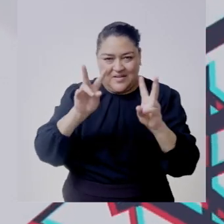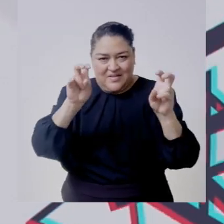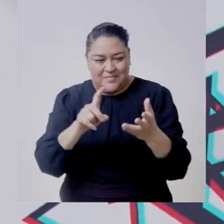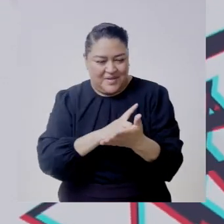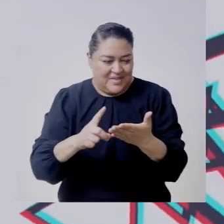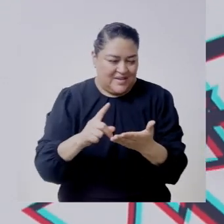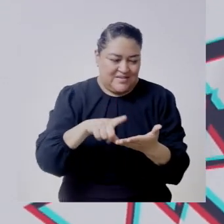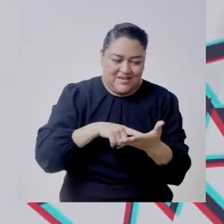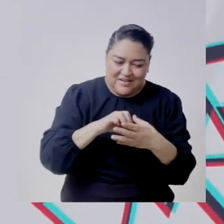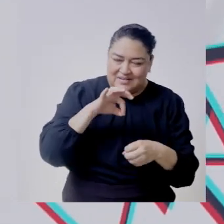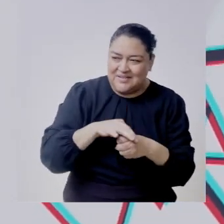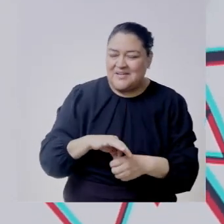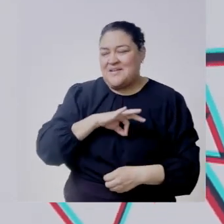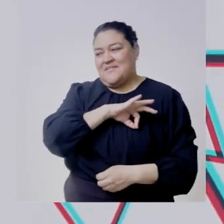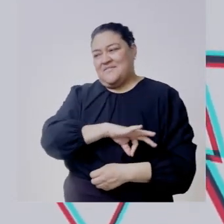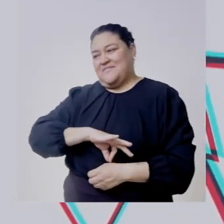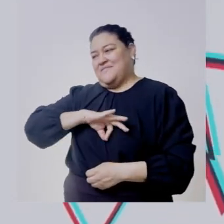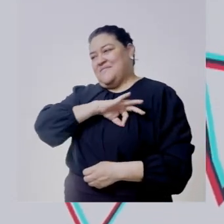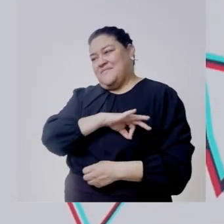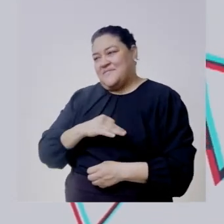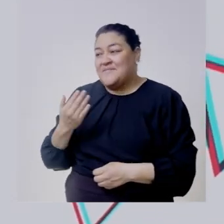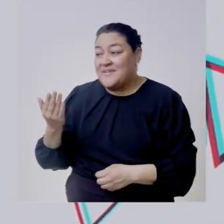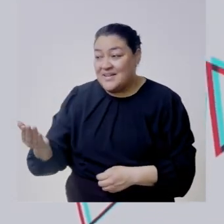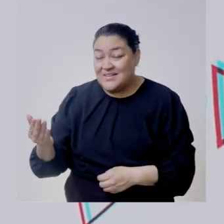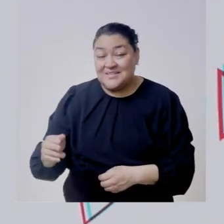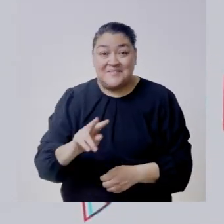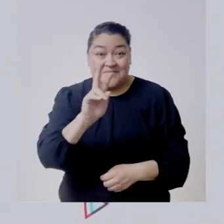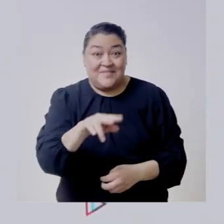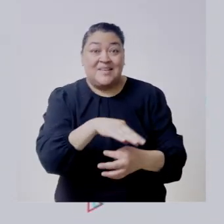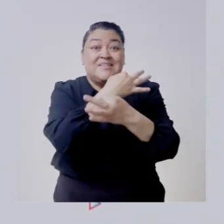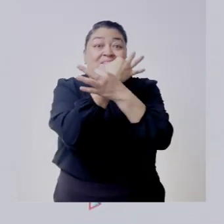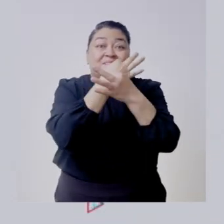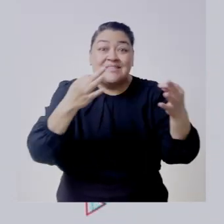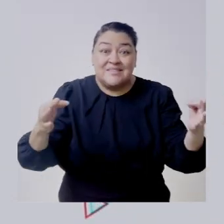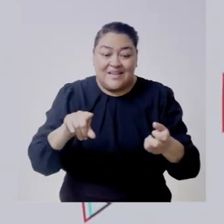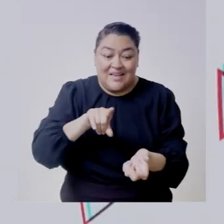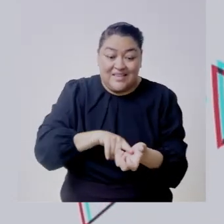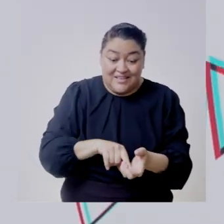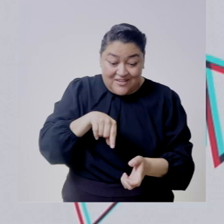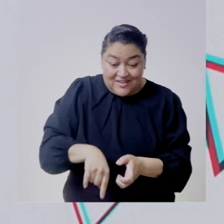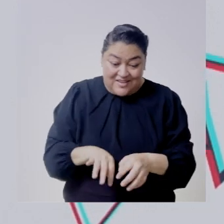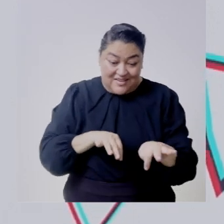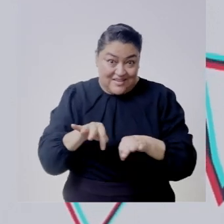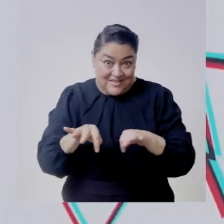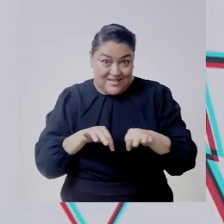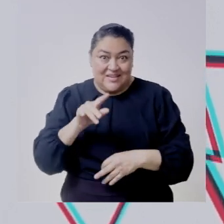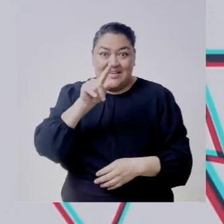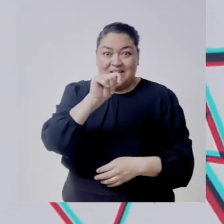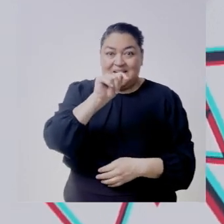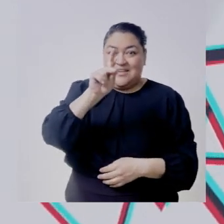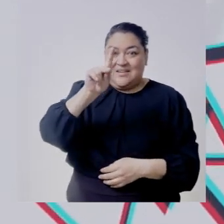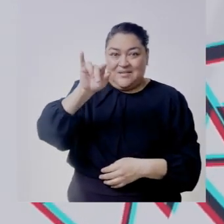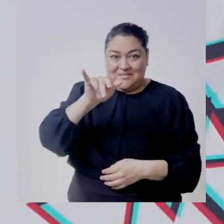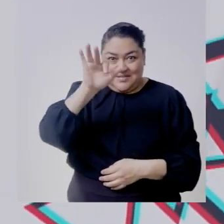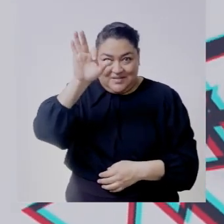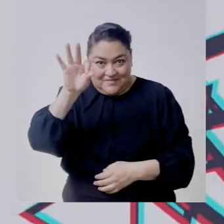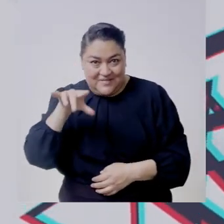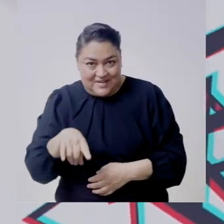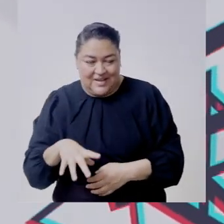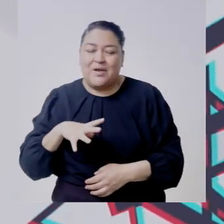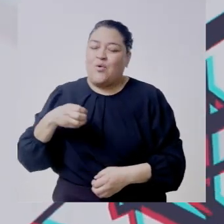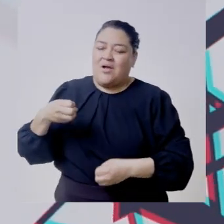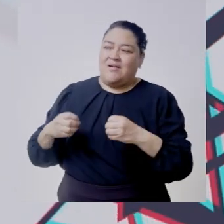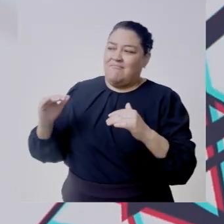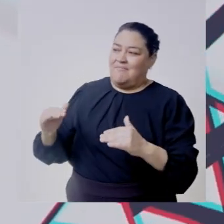electoral por favor es esto algo que debemos resaltar todos quienes trabajamos en el tribunal electoral y desde desde luego el